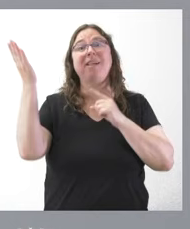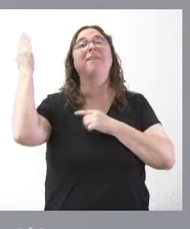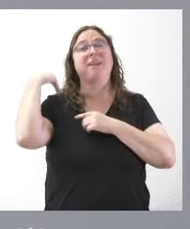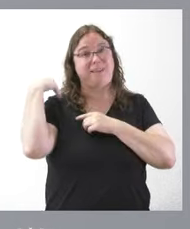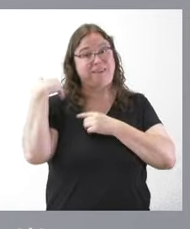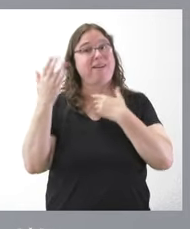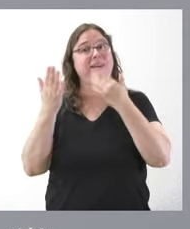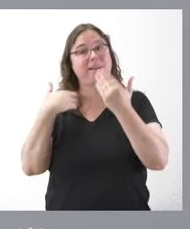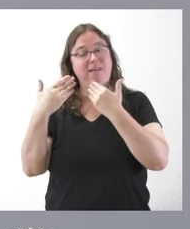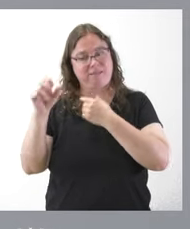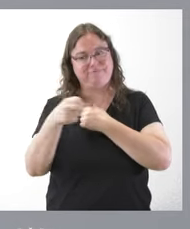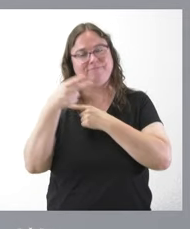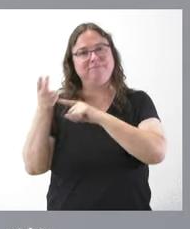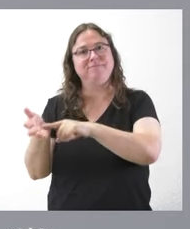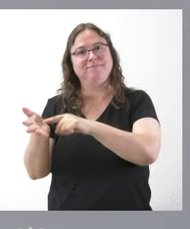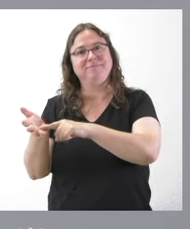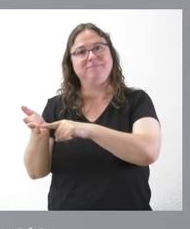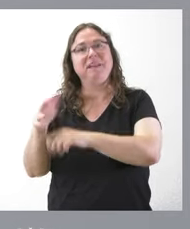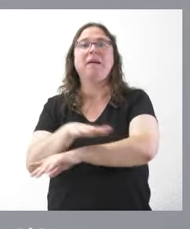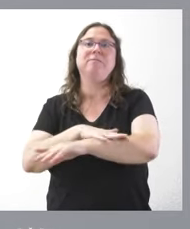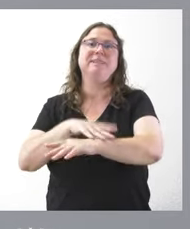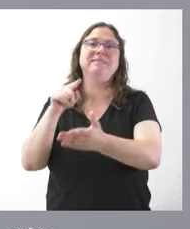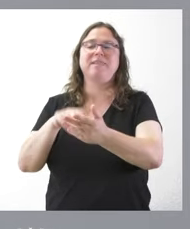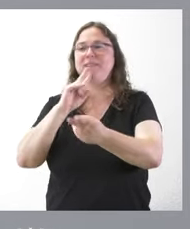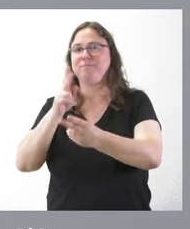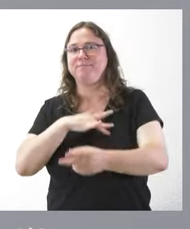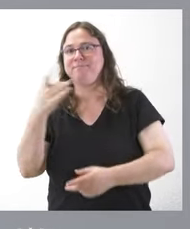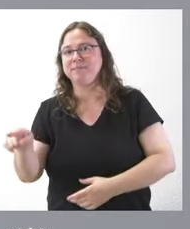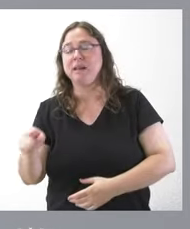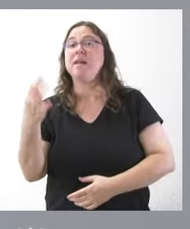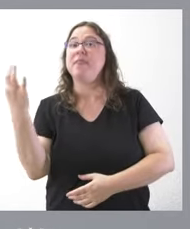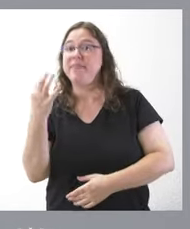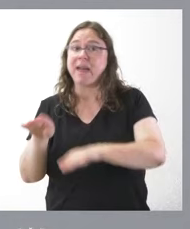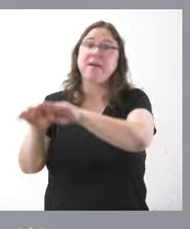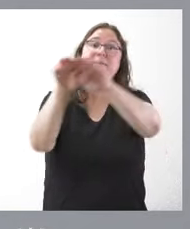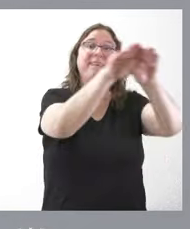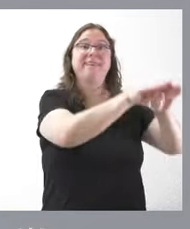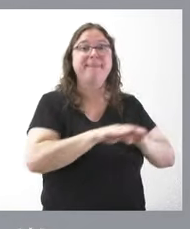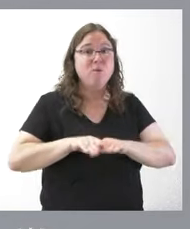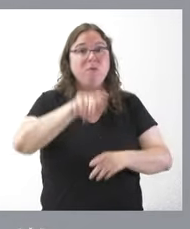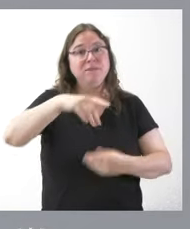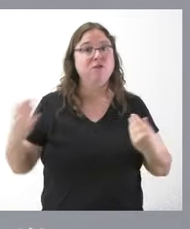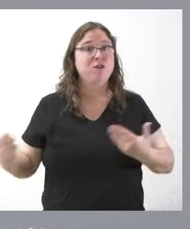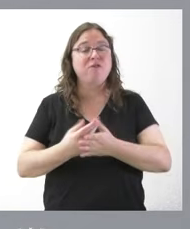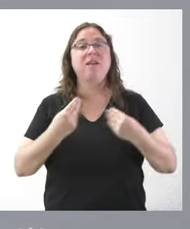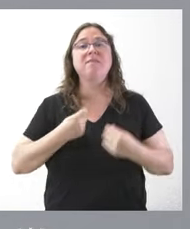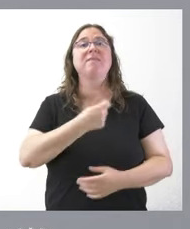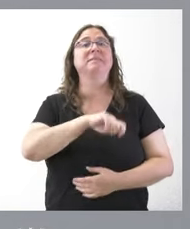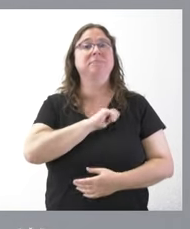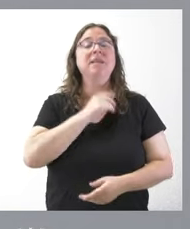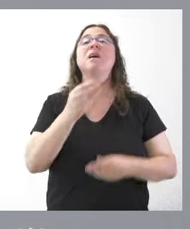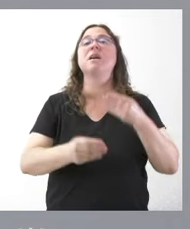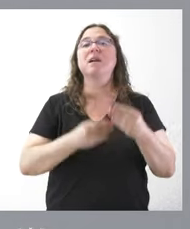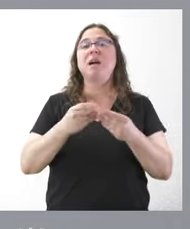encuentran respuesta en la ministra de Hacienda que tendría que garantizar la igualdad entre todos los españoles y lo que hace es